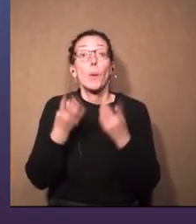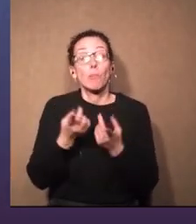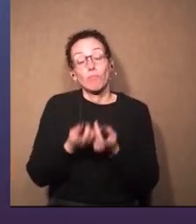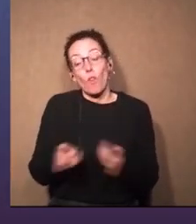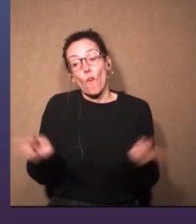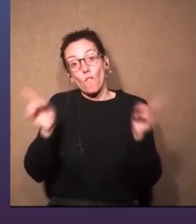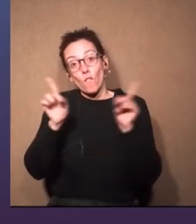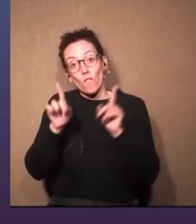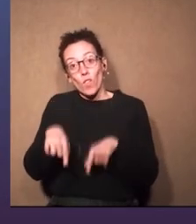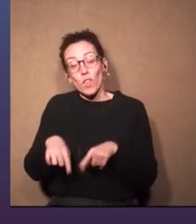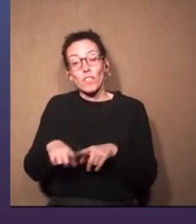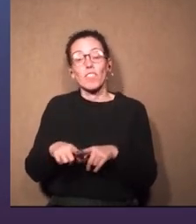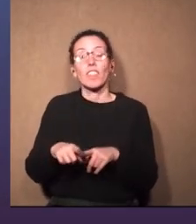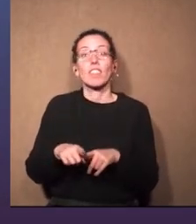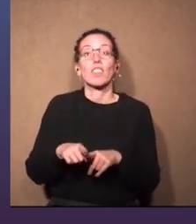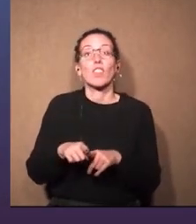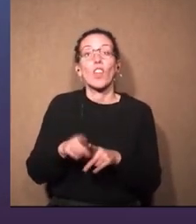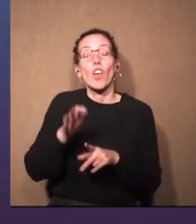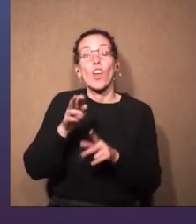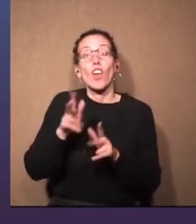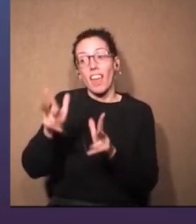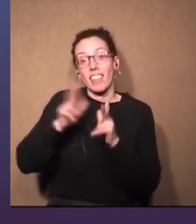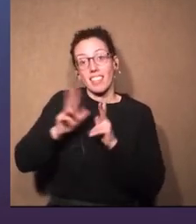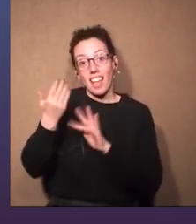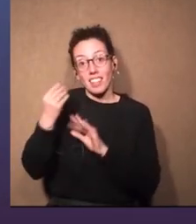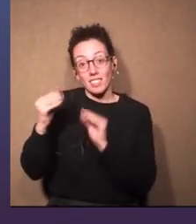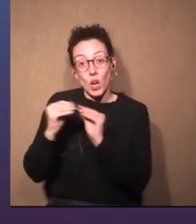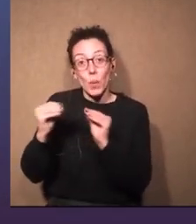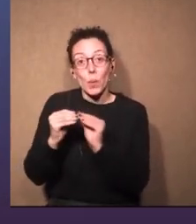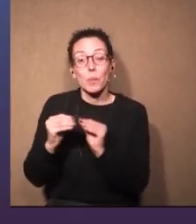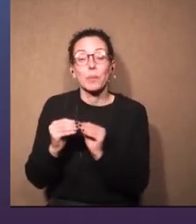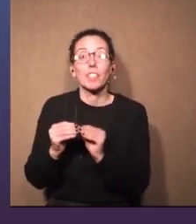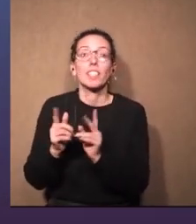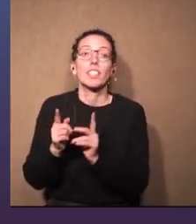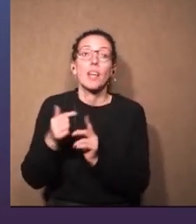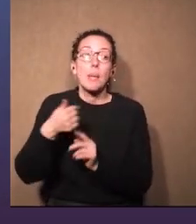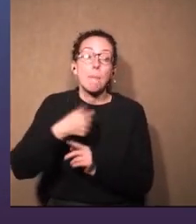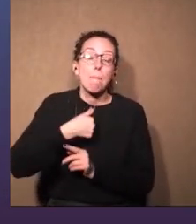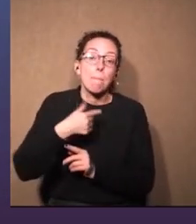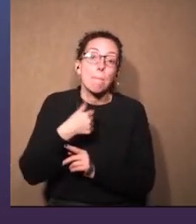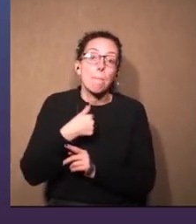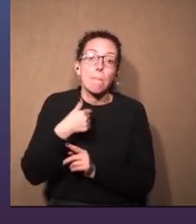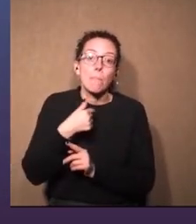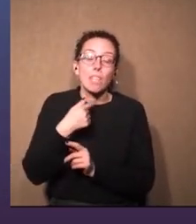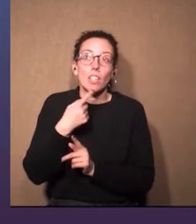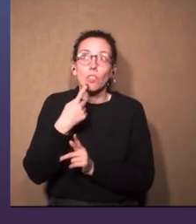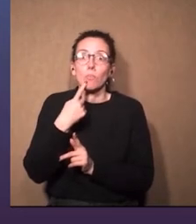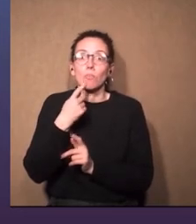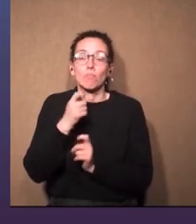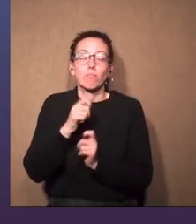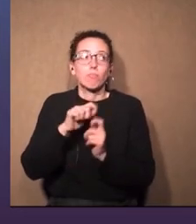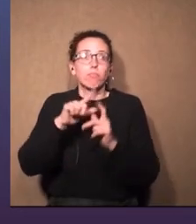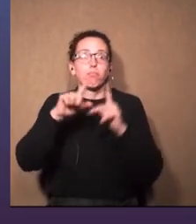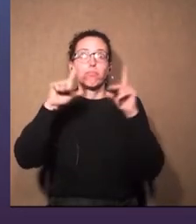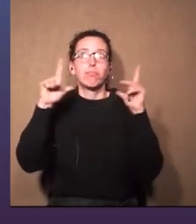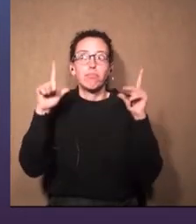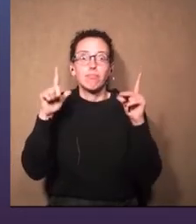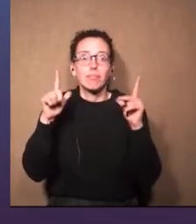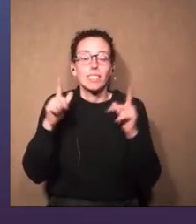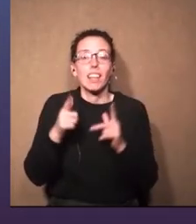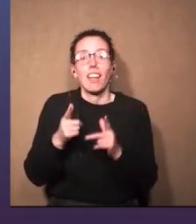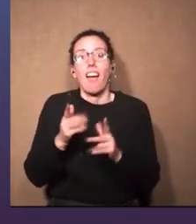Bueno, retomando un poco lo que decían los chicos, a mí lo que más me impactó